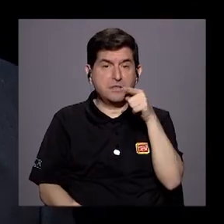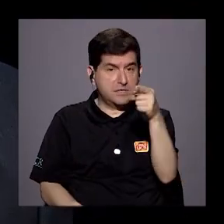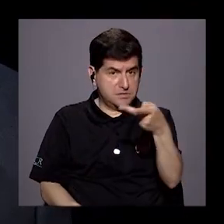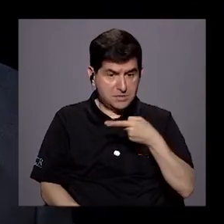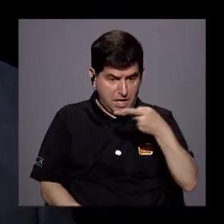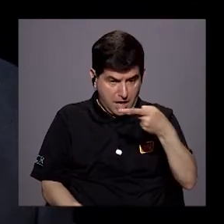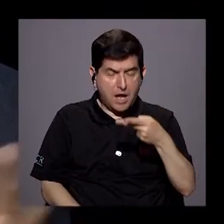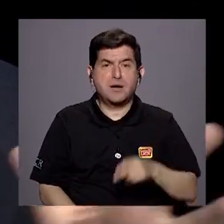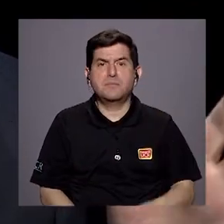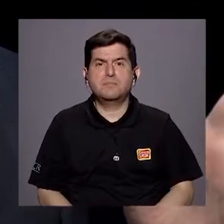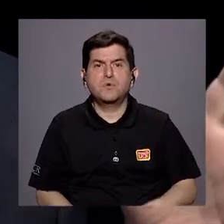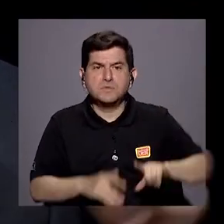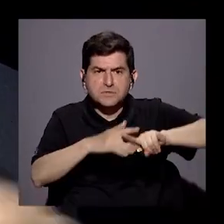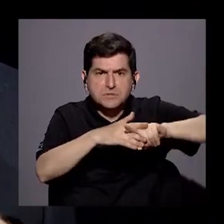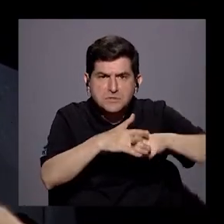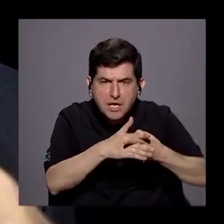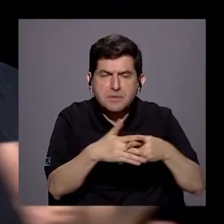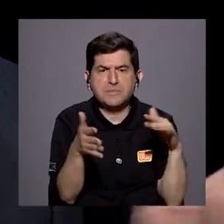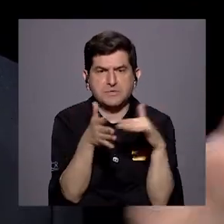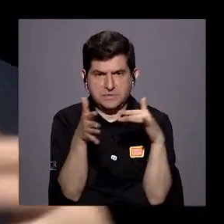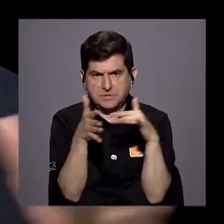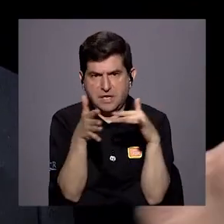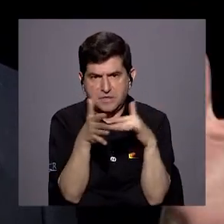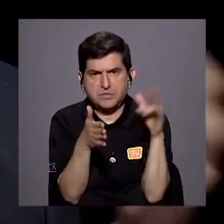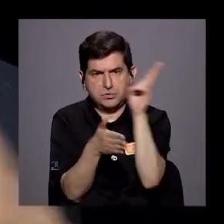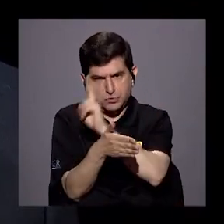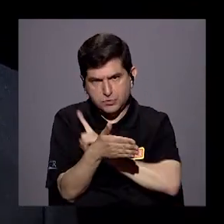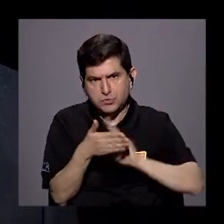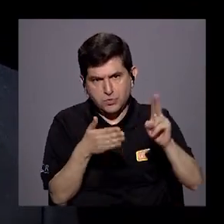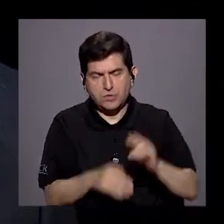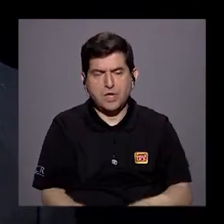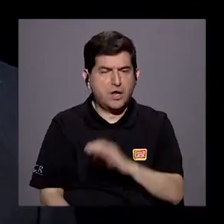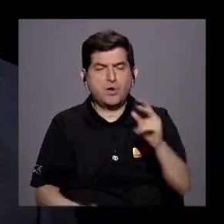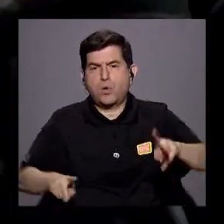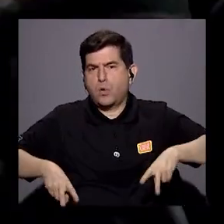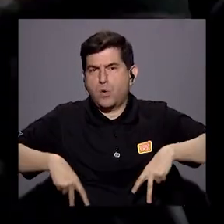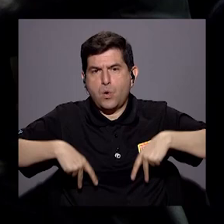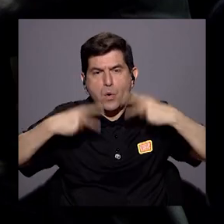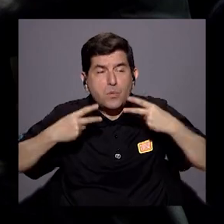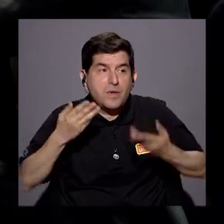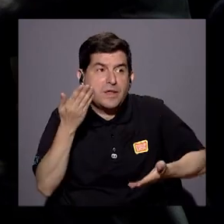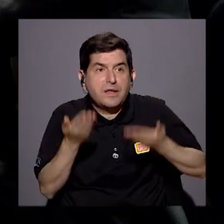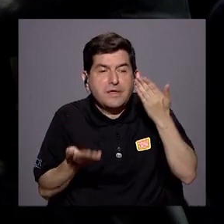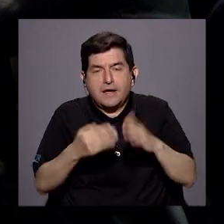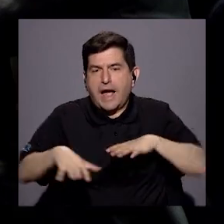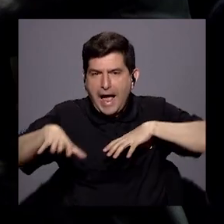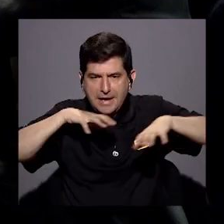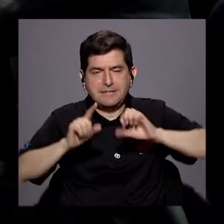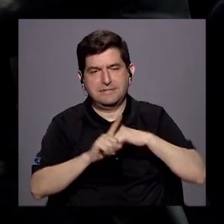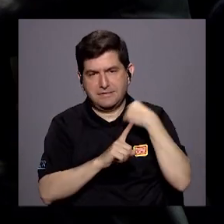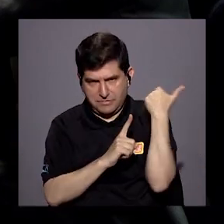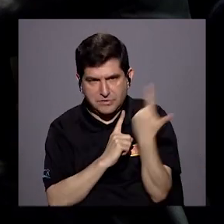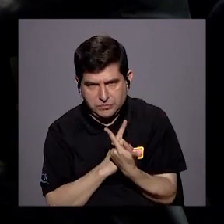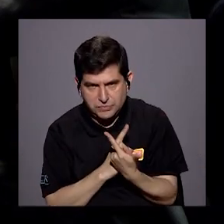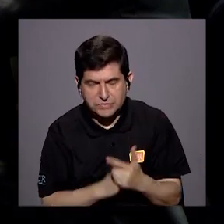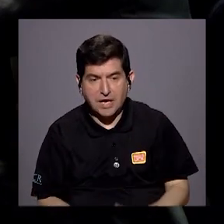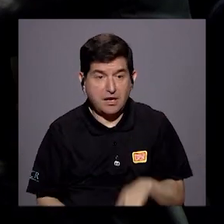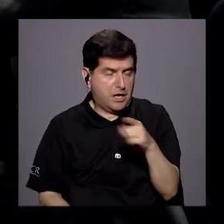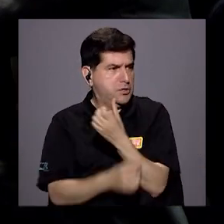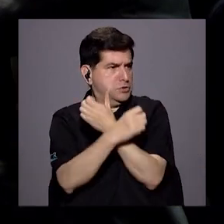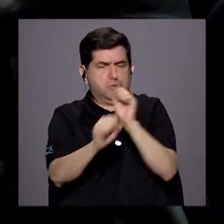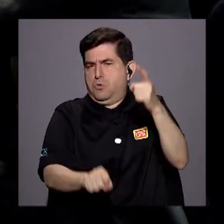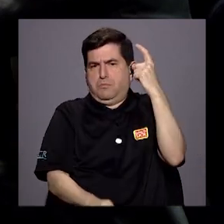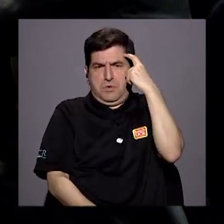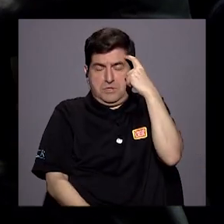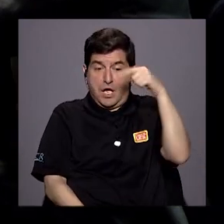comenzamos nuestros estudios universitarios y nuestra vida, digamos, activa y social. Eso era imposible de